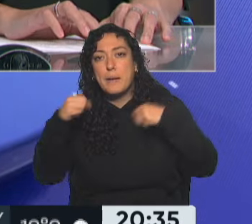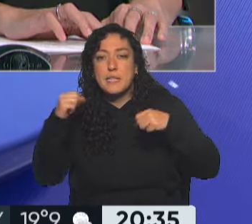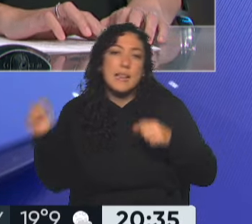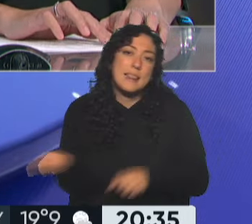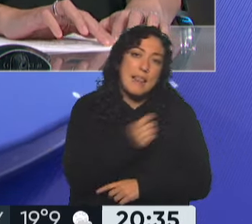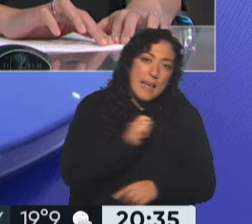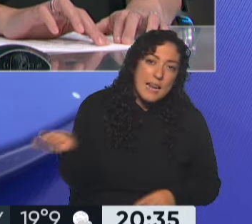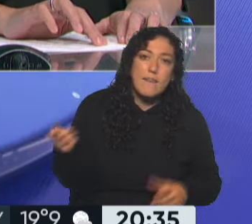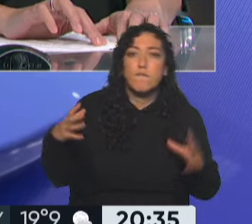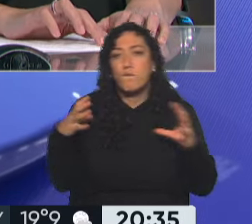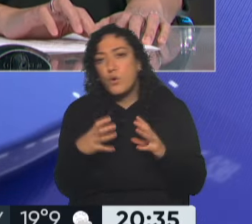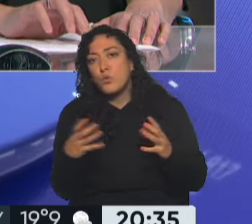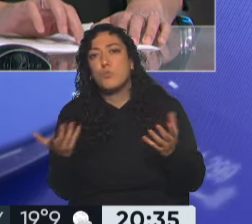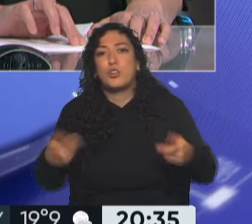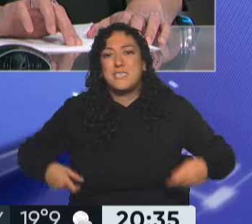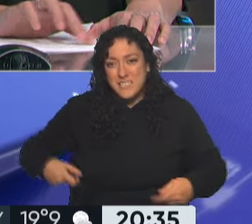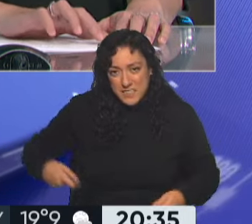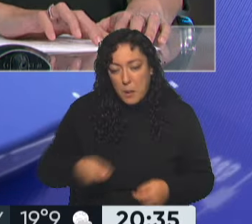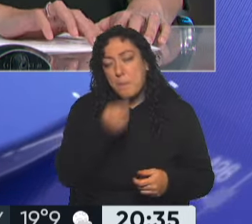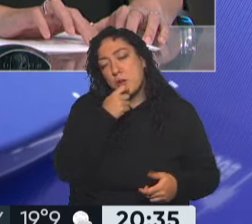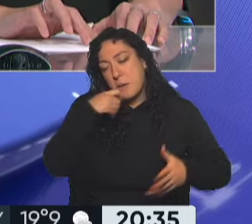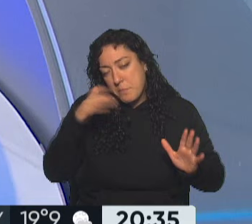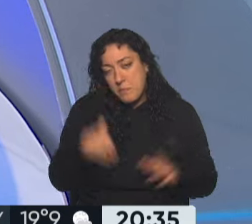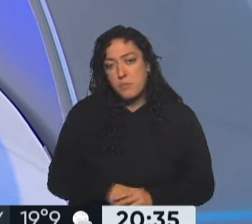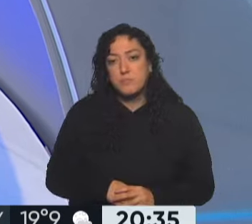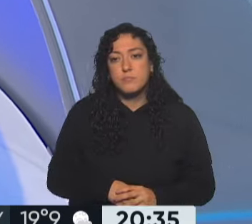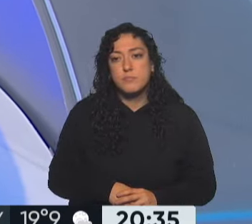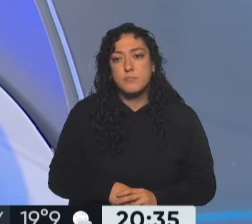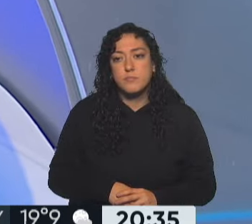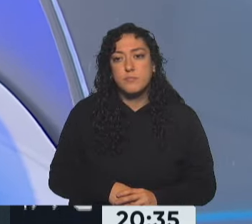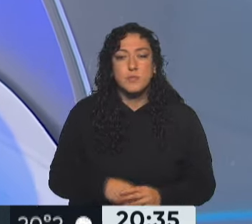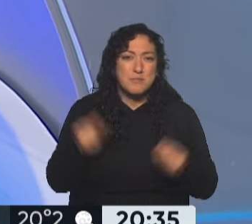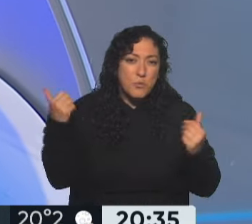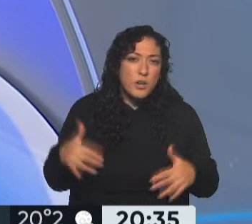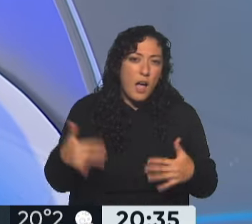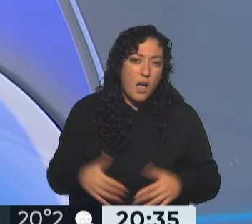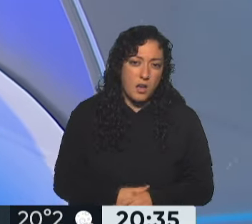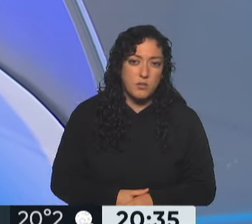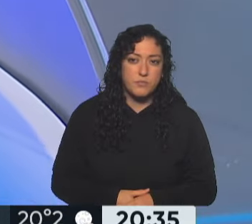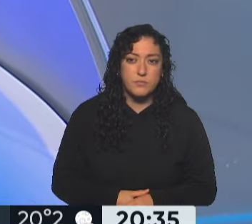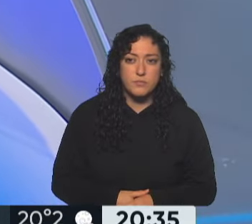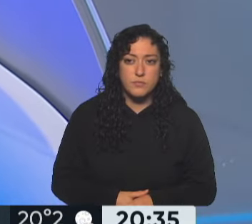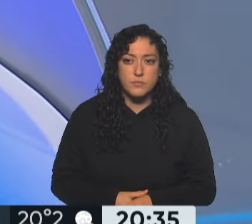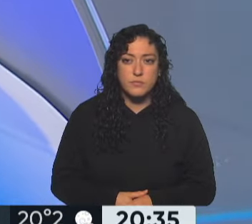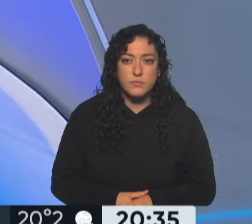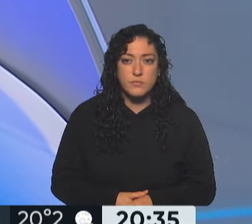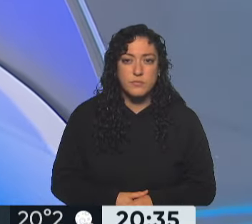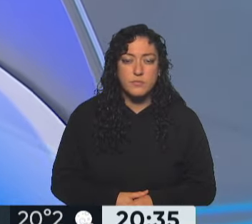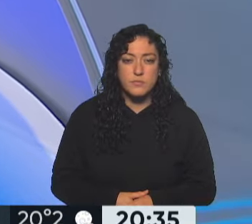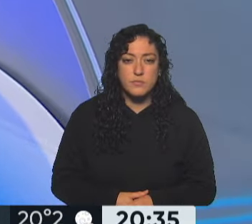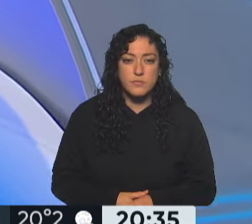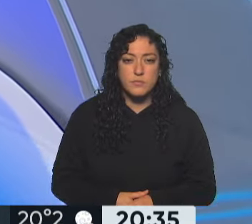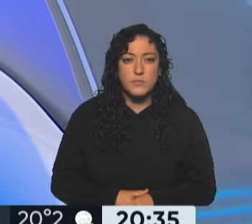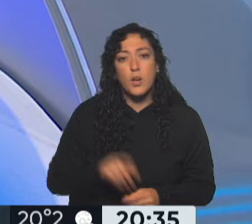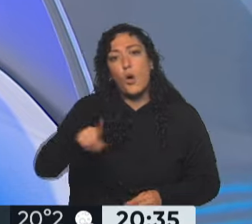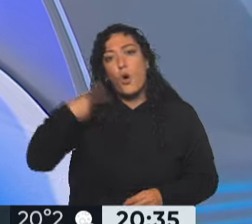tenis o fútbol en específicas para estos deportistas. son sumamente costosas. Absolutamente. Y también hay un tercer